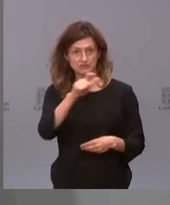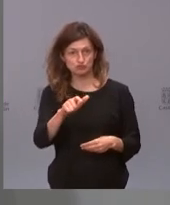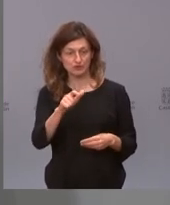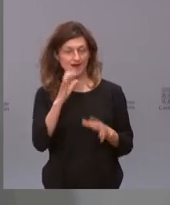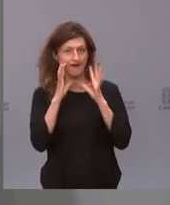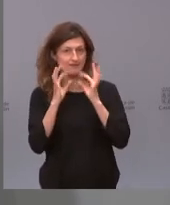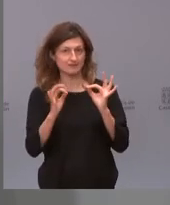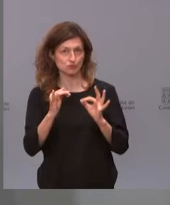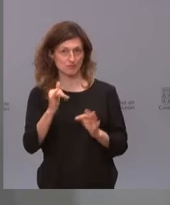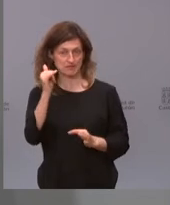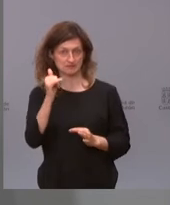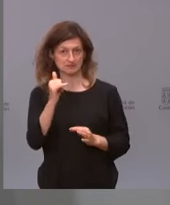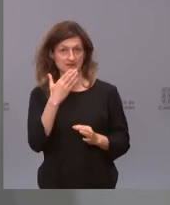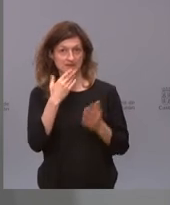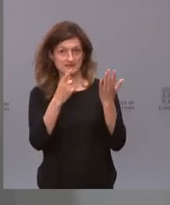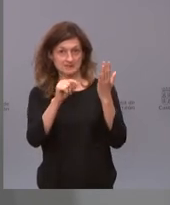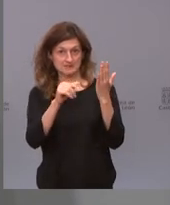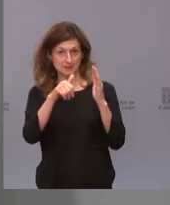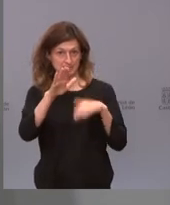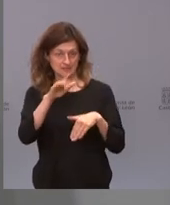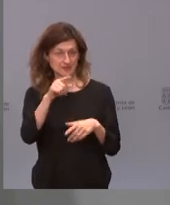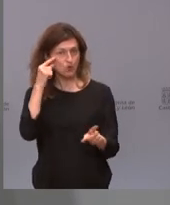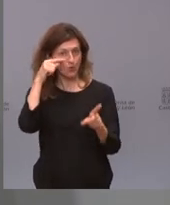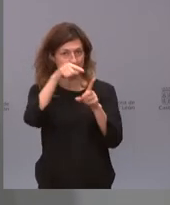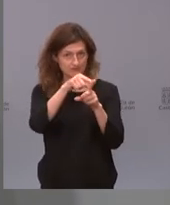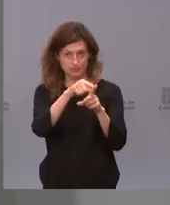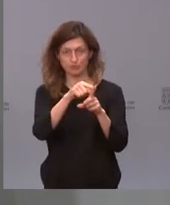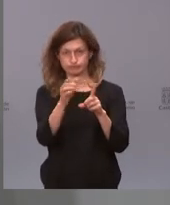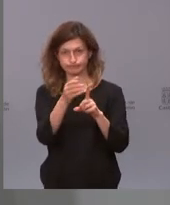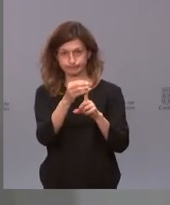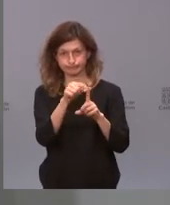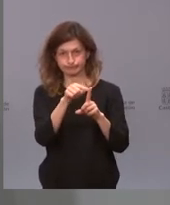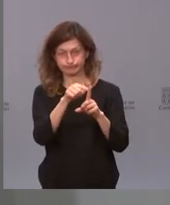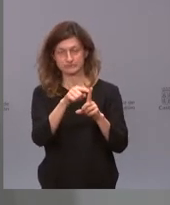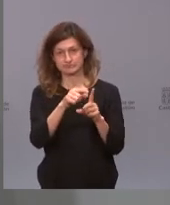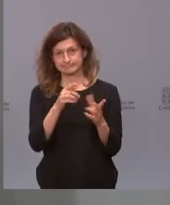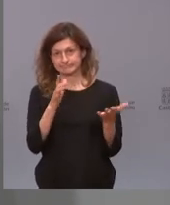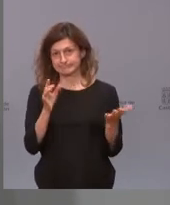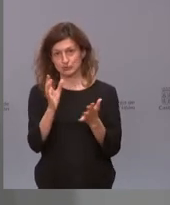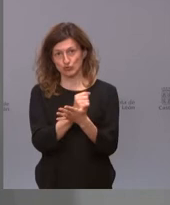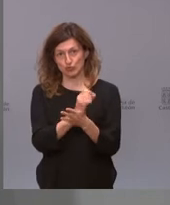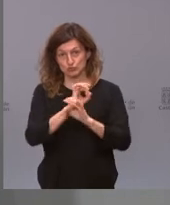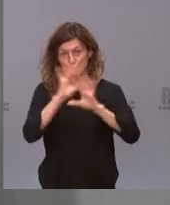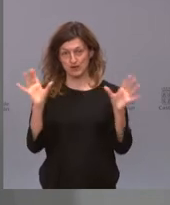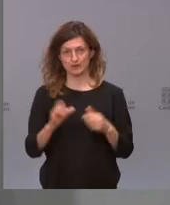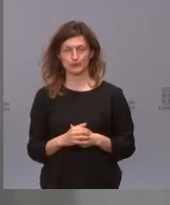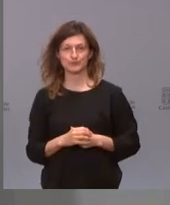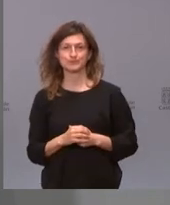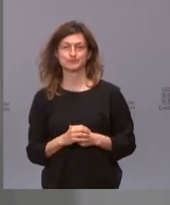tener más riesgo. Y ese objetivo de los 60 años es un objetivo que lo tenemos bastante claro.